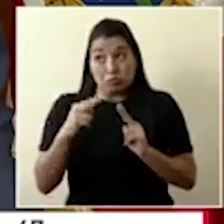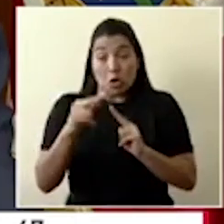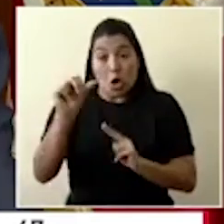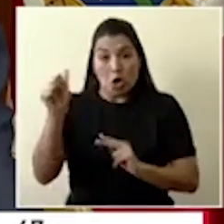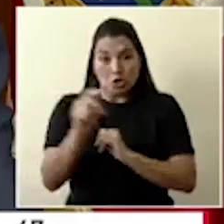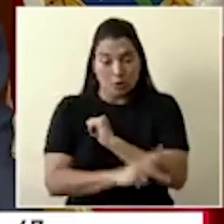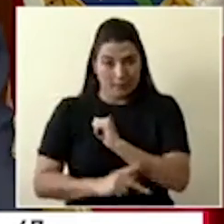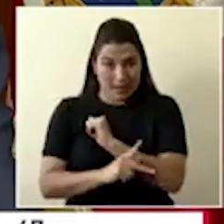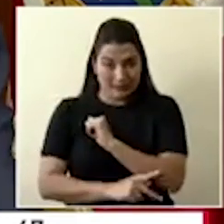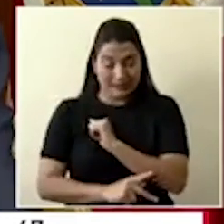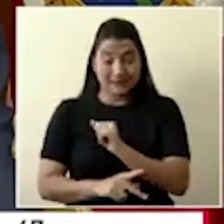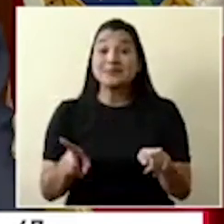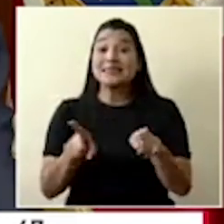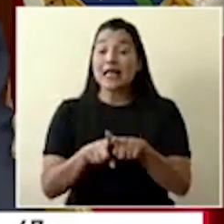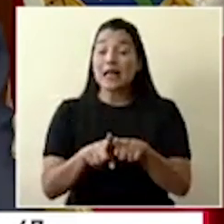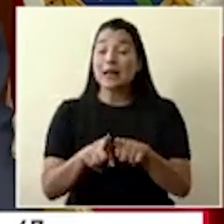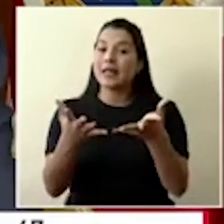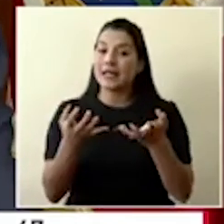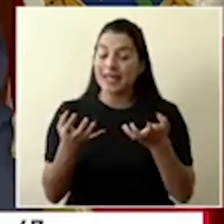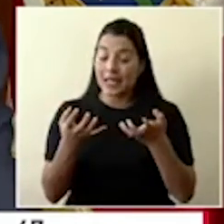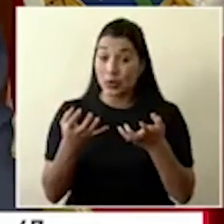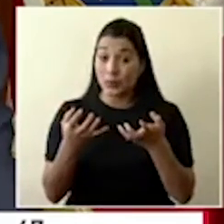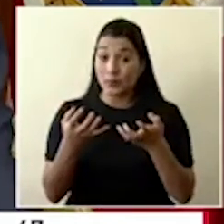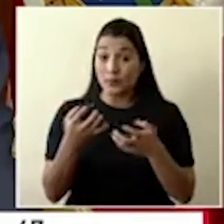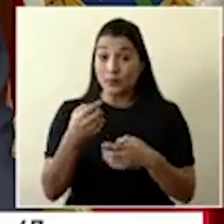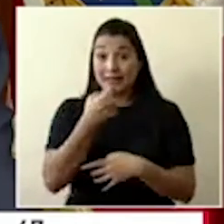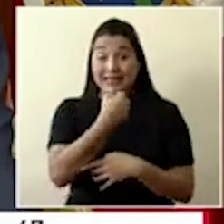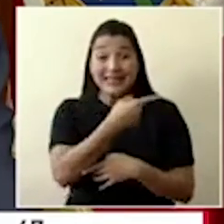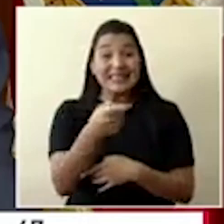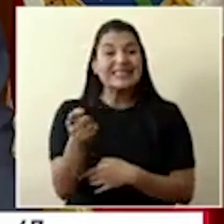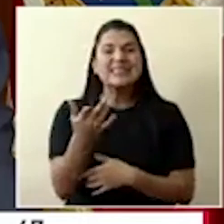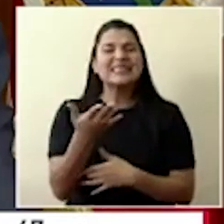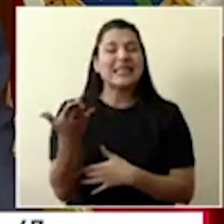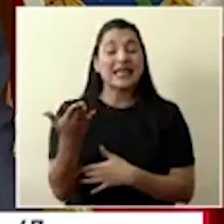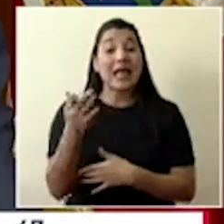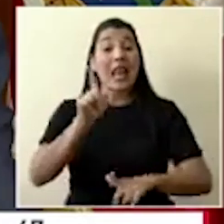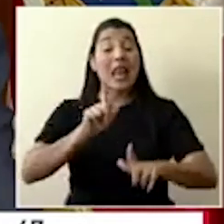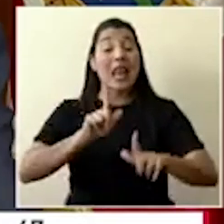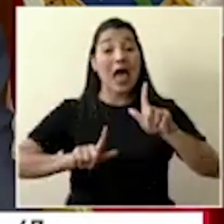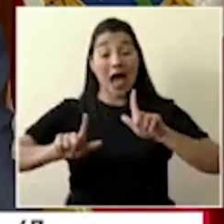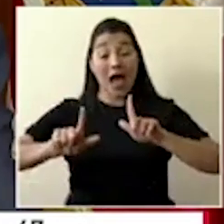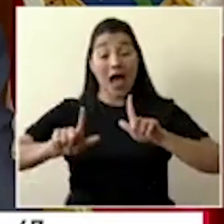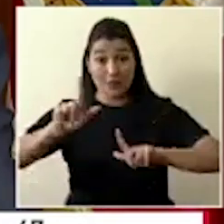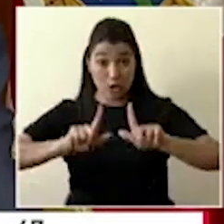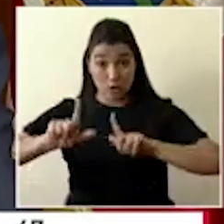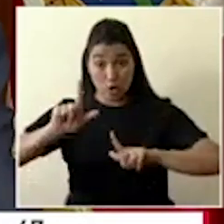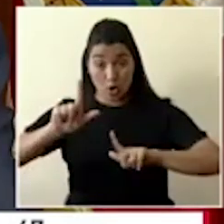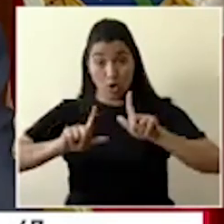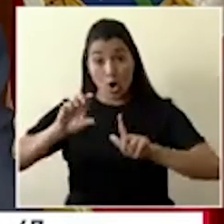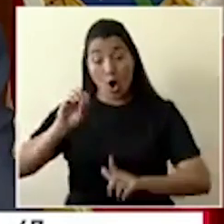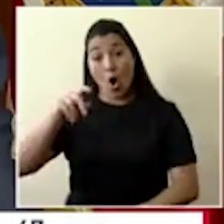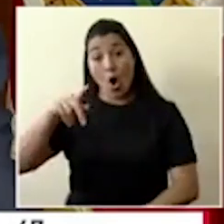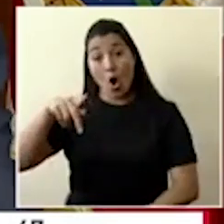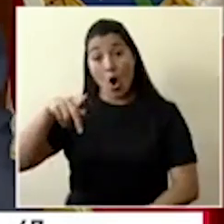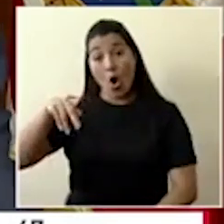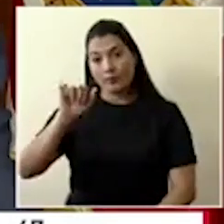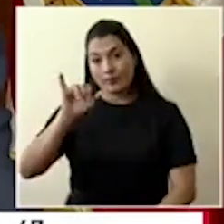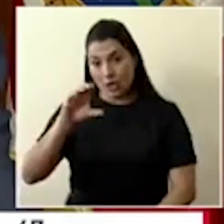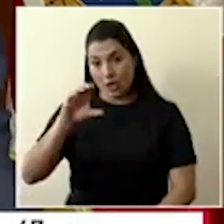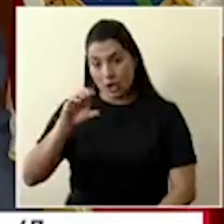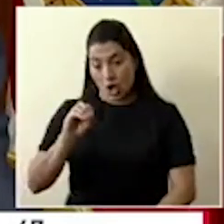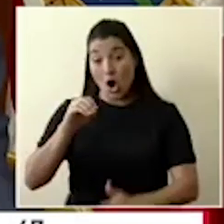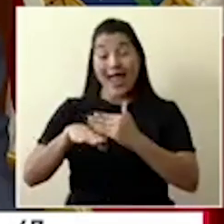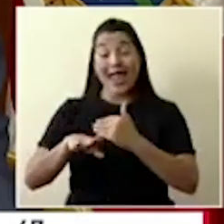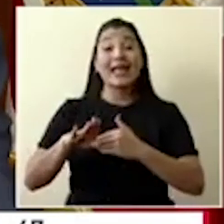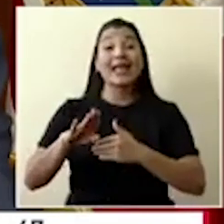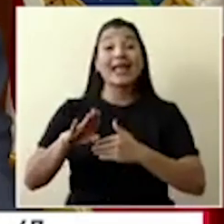quisiera informar que el laboratorio óptico de la caja está comenzando también a